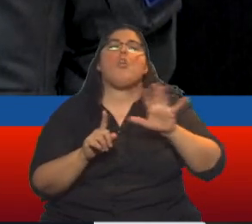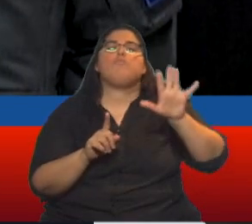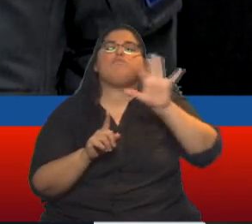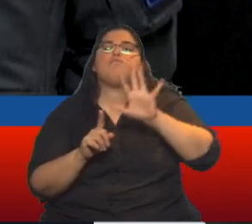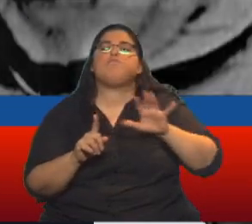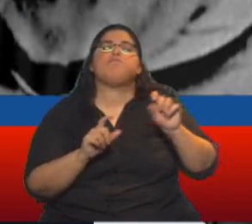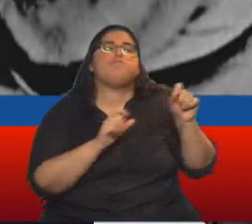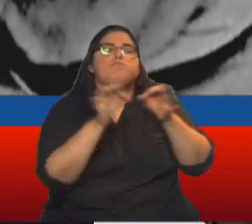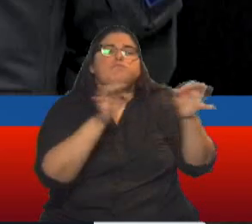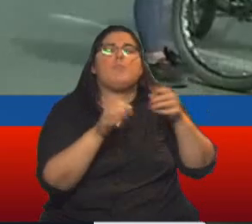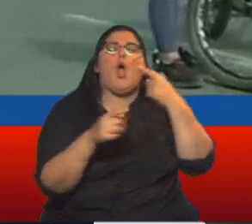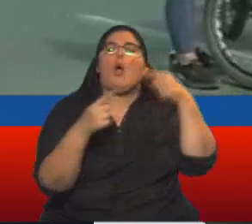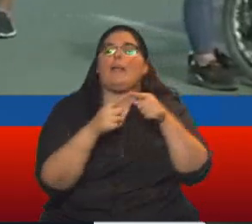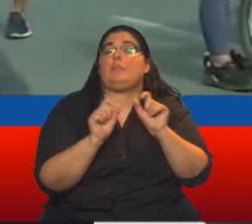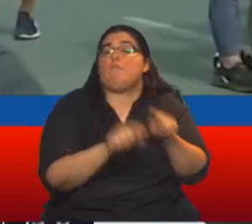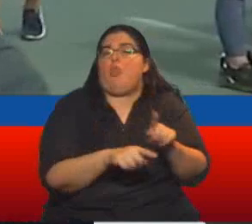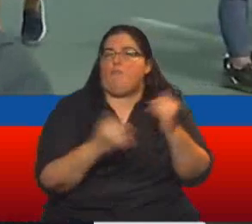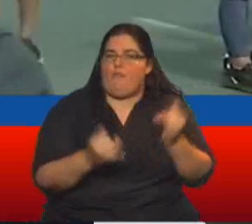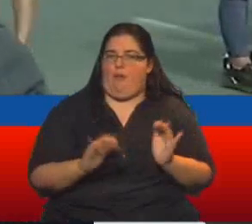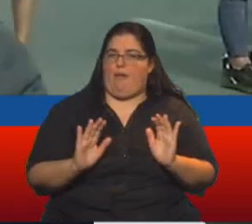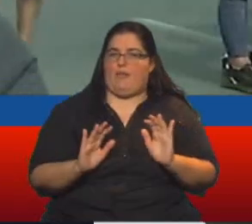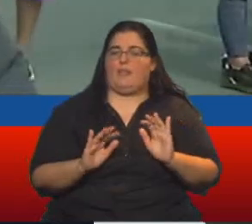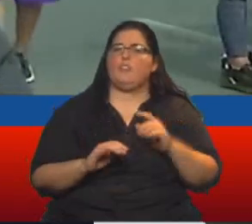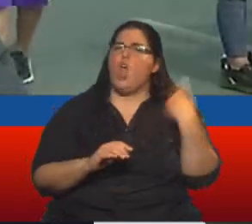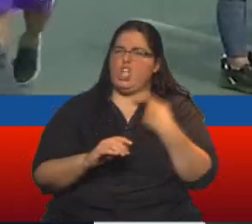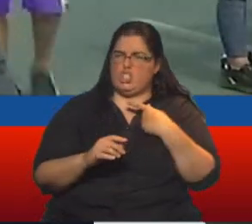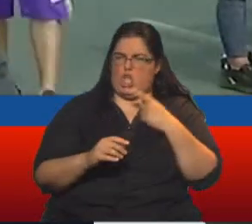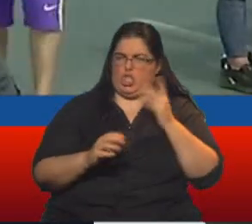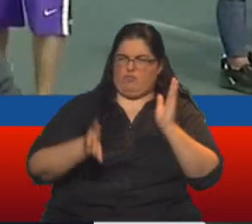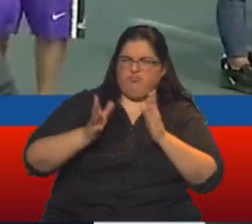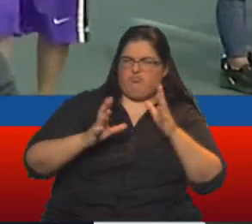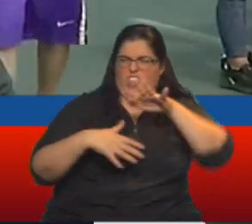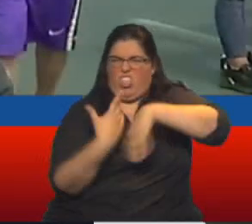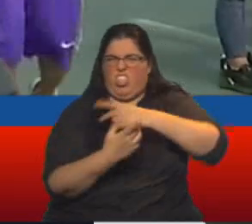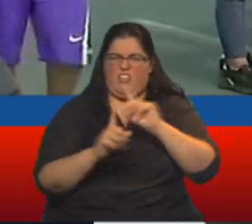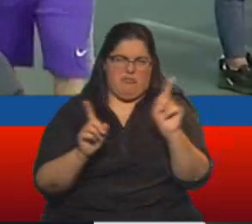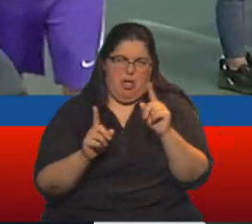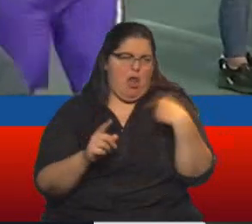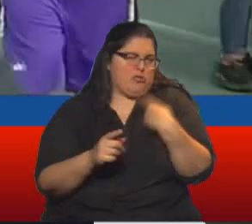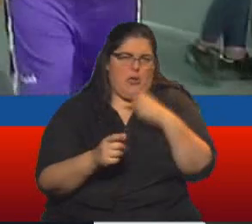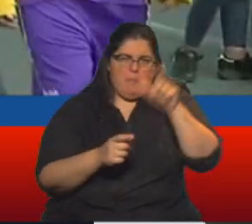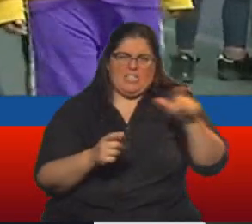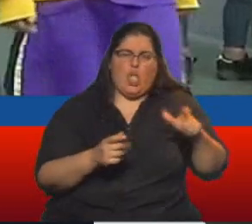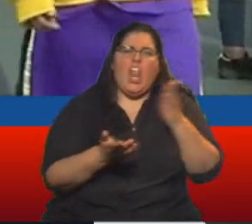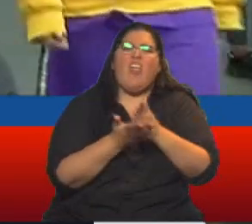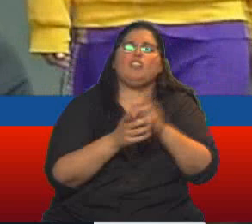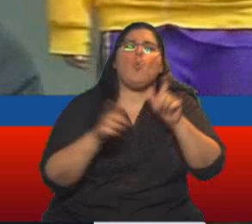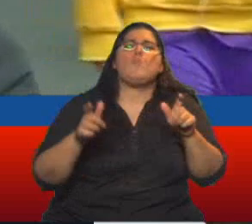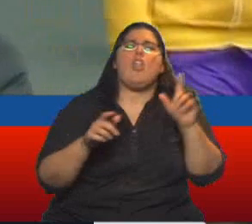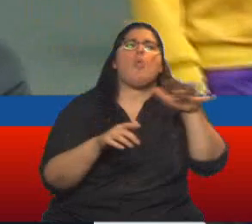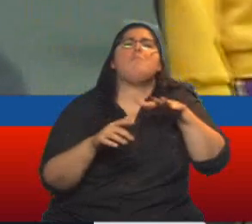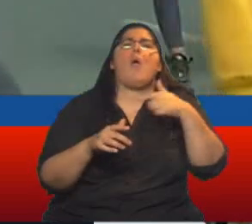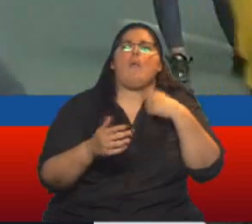propósitos particulares. No somos vándalos, somos personas que estamos luchando por los derechos humanos del pueblo